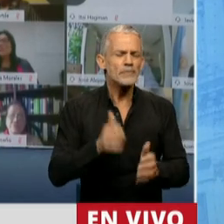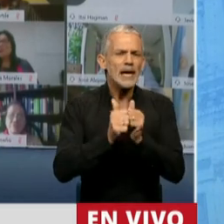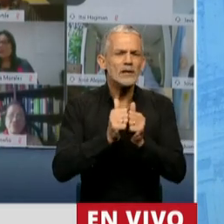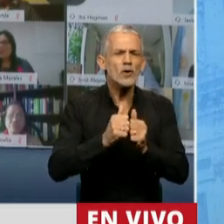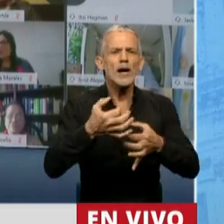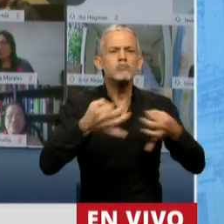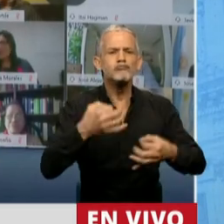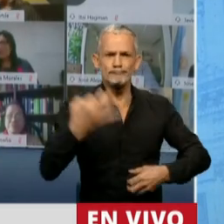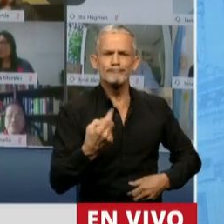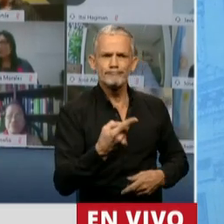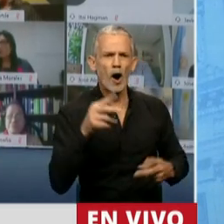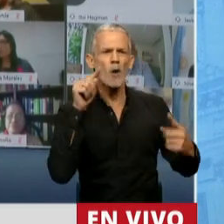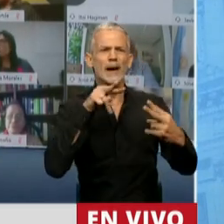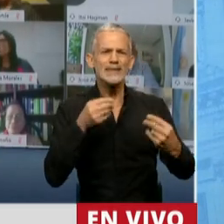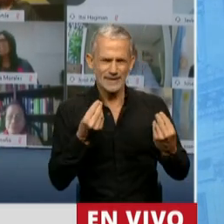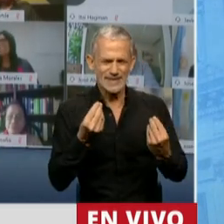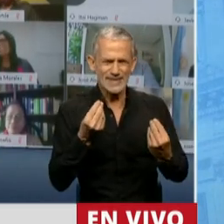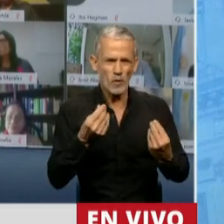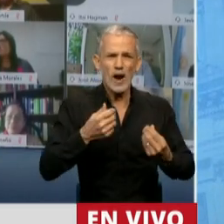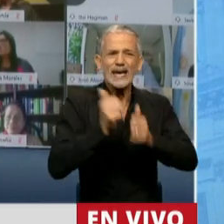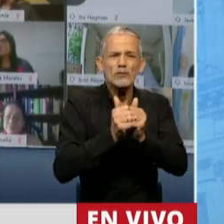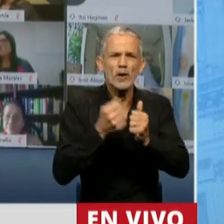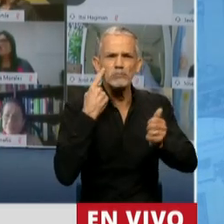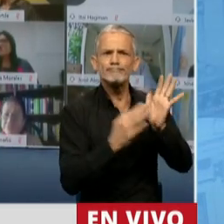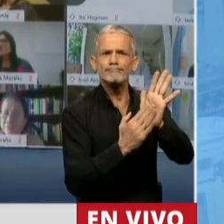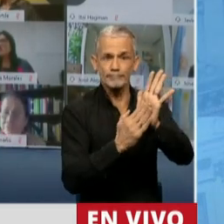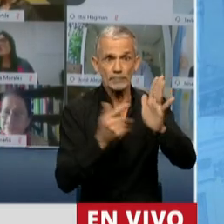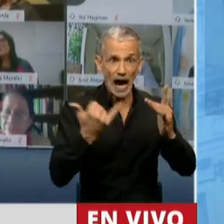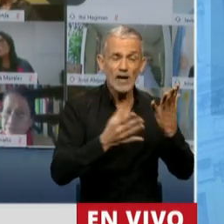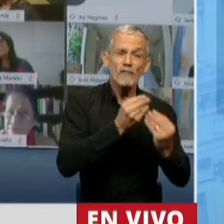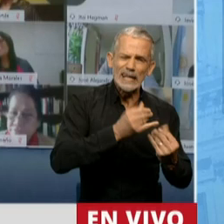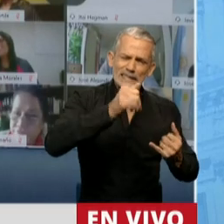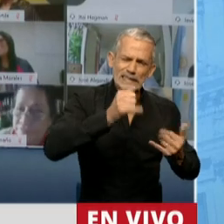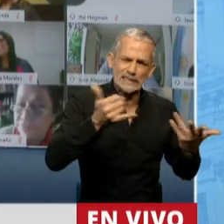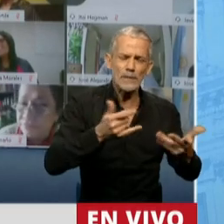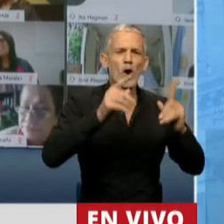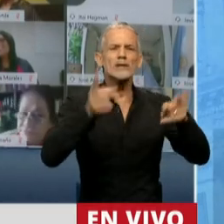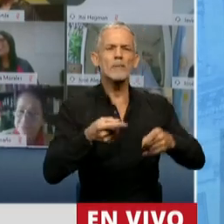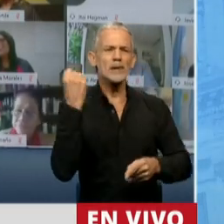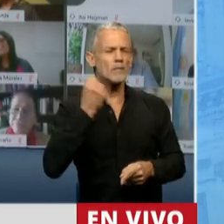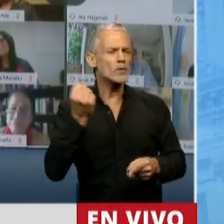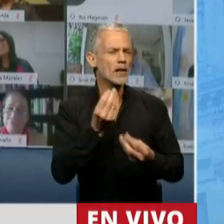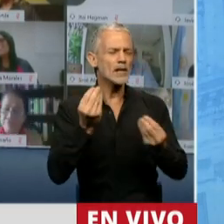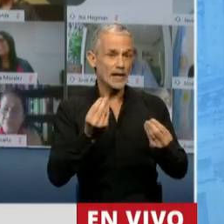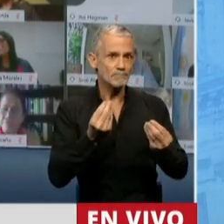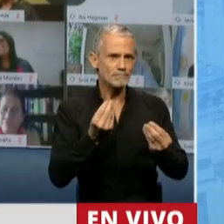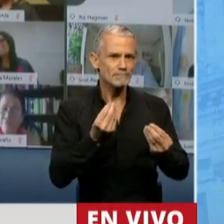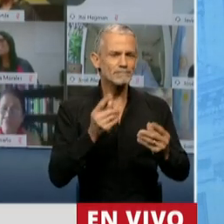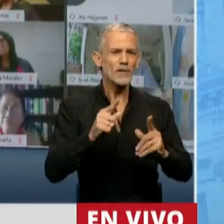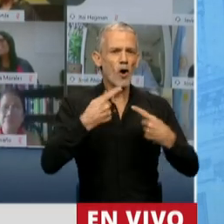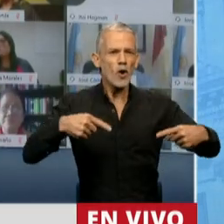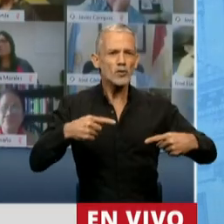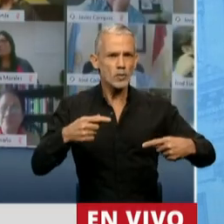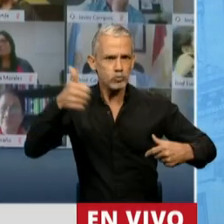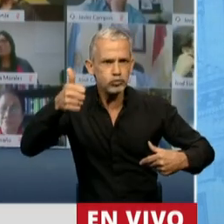auténtica, objetiva, verdadera. Una historia que señale nuestros errores, pero que subraye sobre todo nuestras